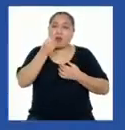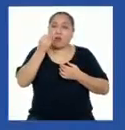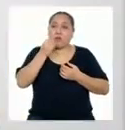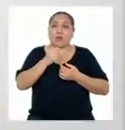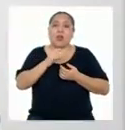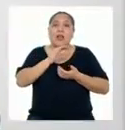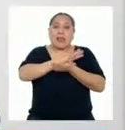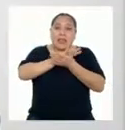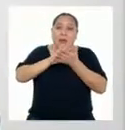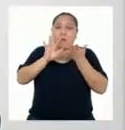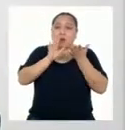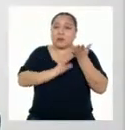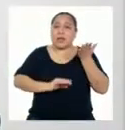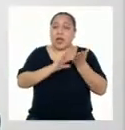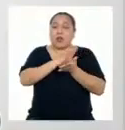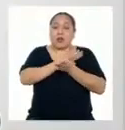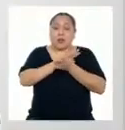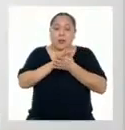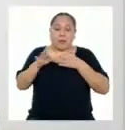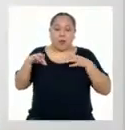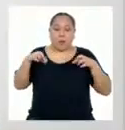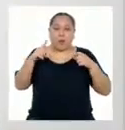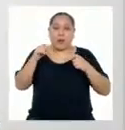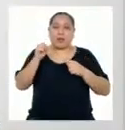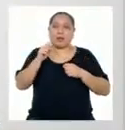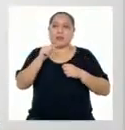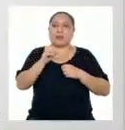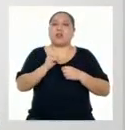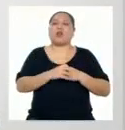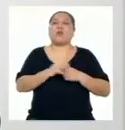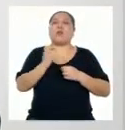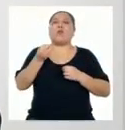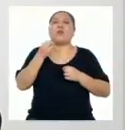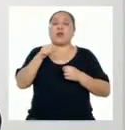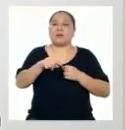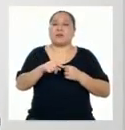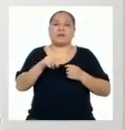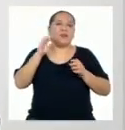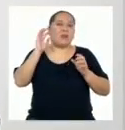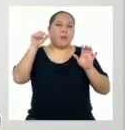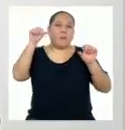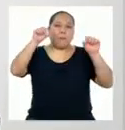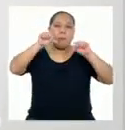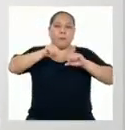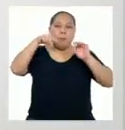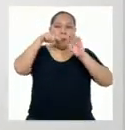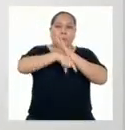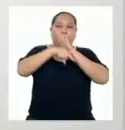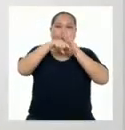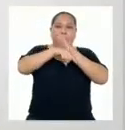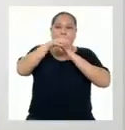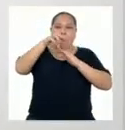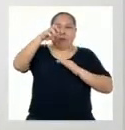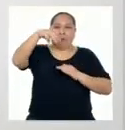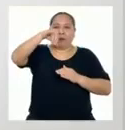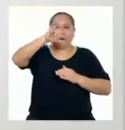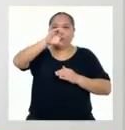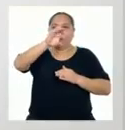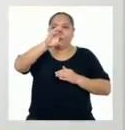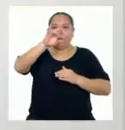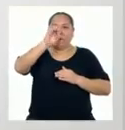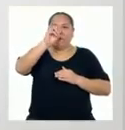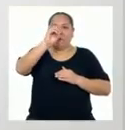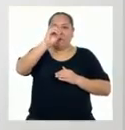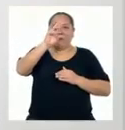plásticos Esta aplicación Se basa en la acción Bactericida De la radiación Es decir Su capacidad Para matar Microorganismos